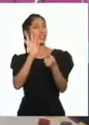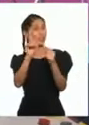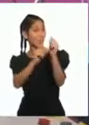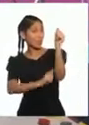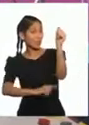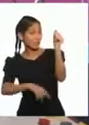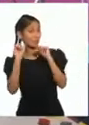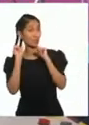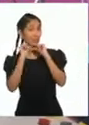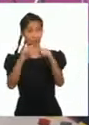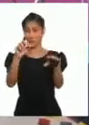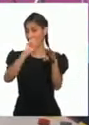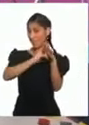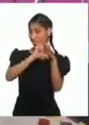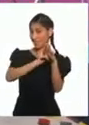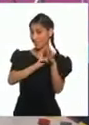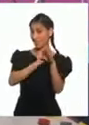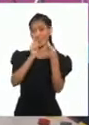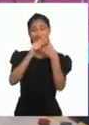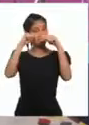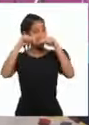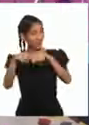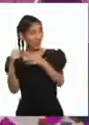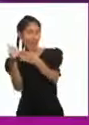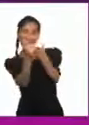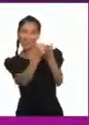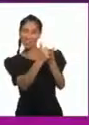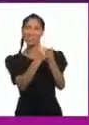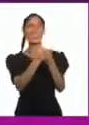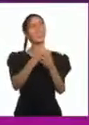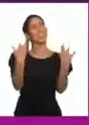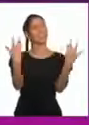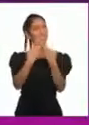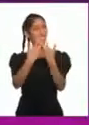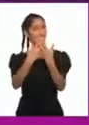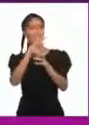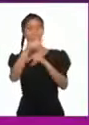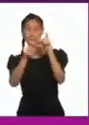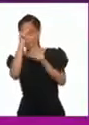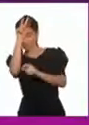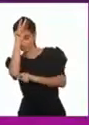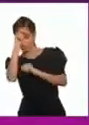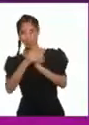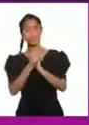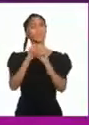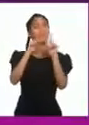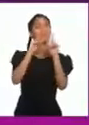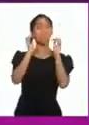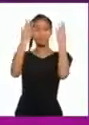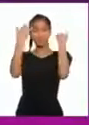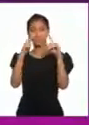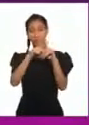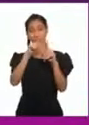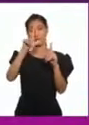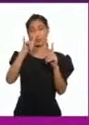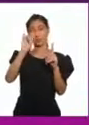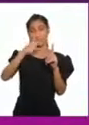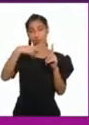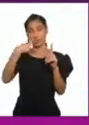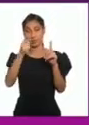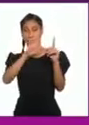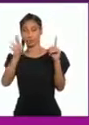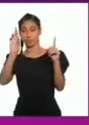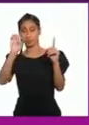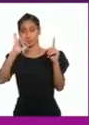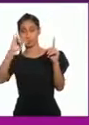y tradiciones que nos identifican como peruanos. Lucha Reyes e Ima Sumac,